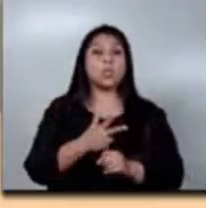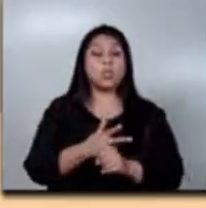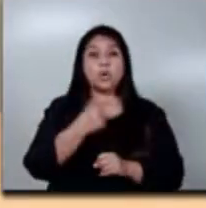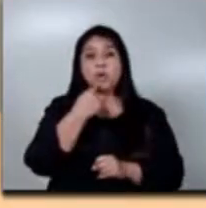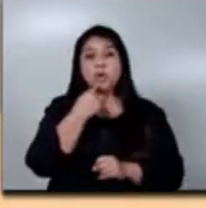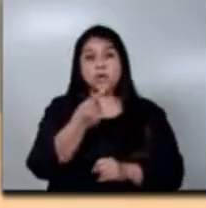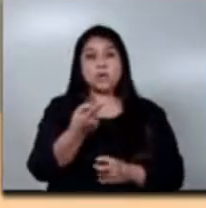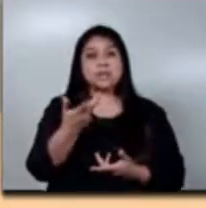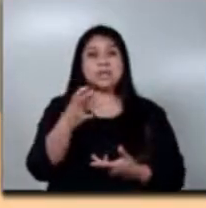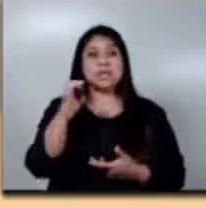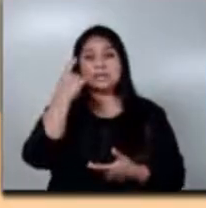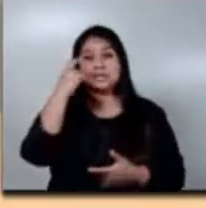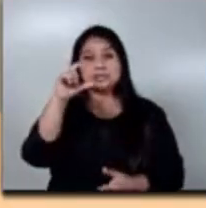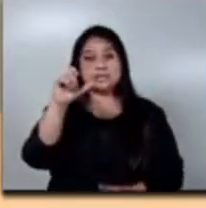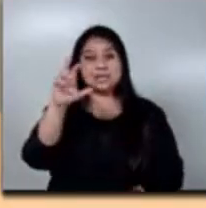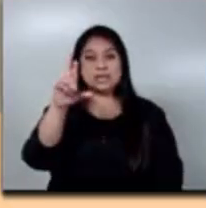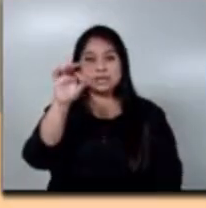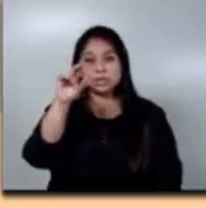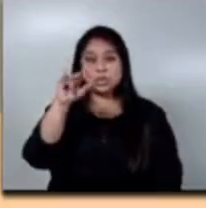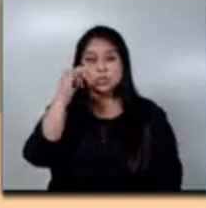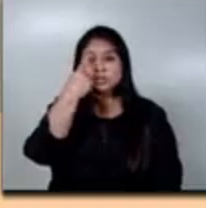hablando de esclerosis lateral amiotrófica,